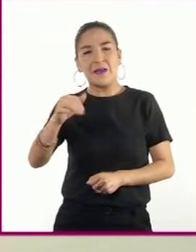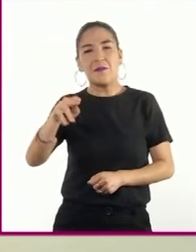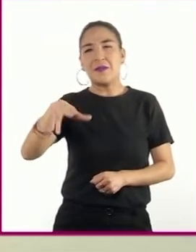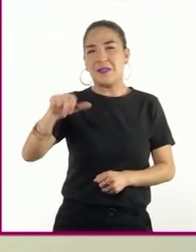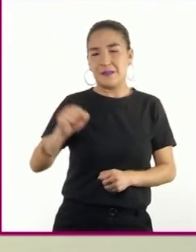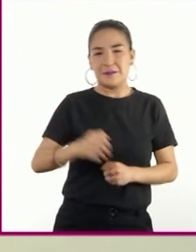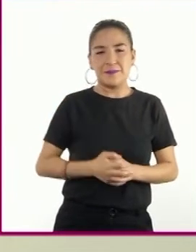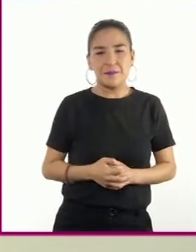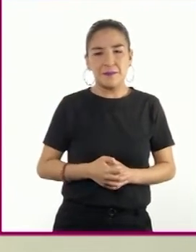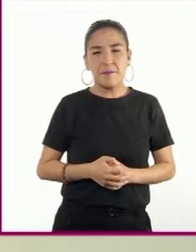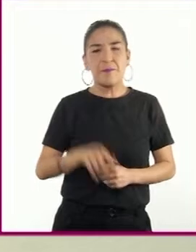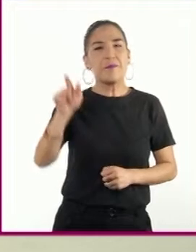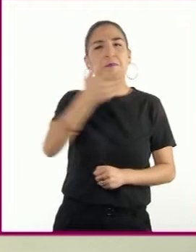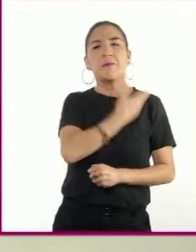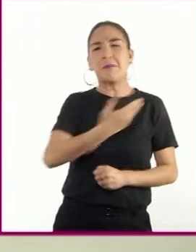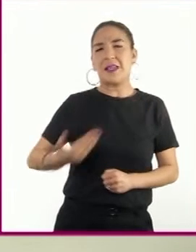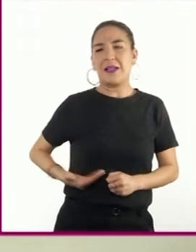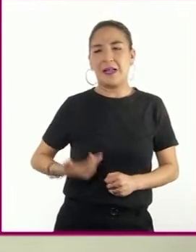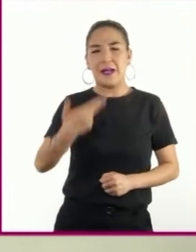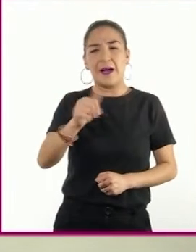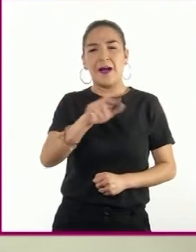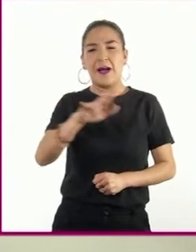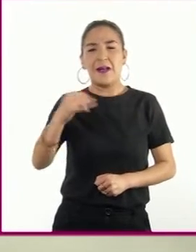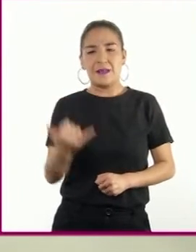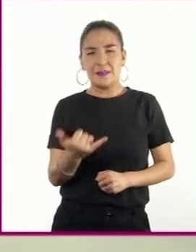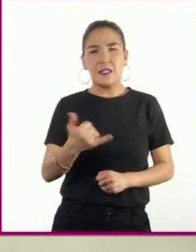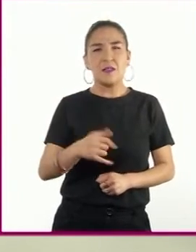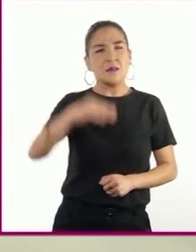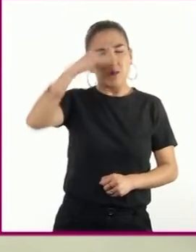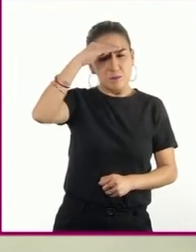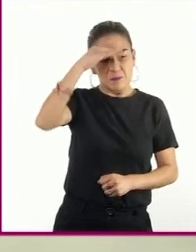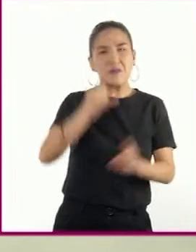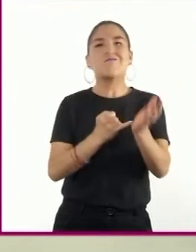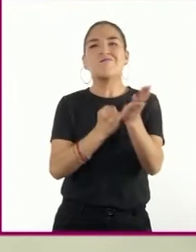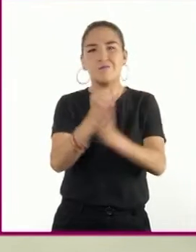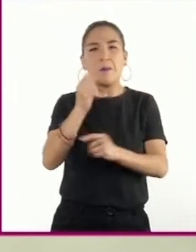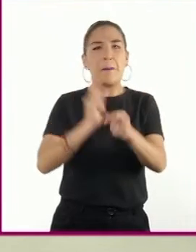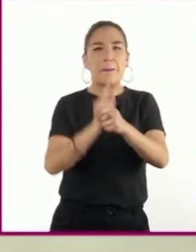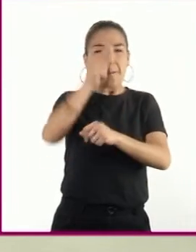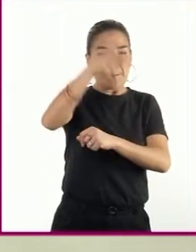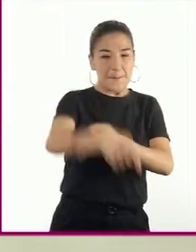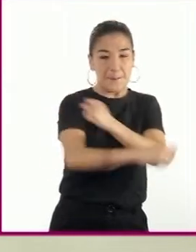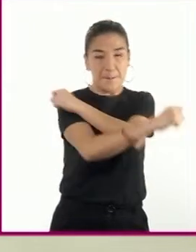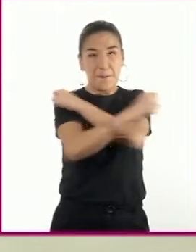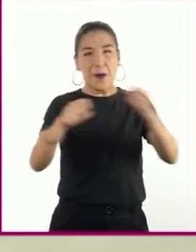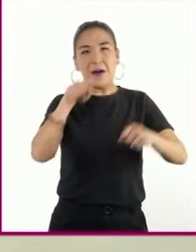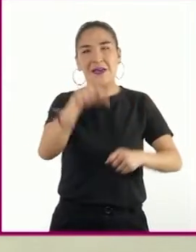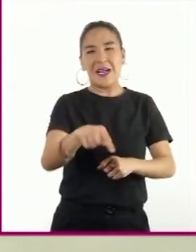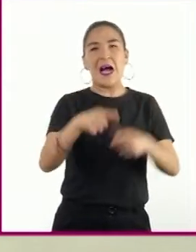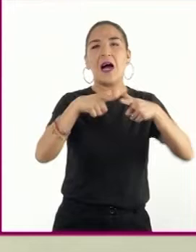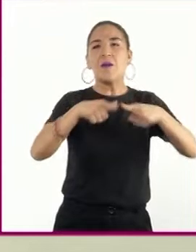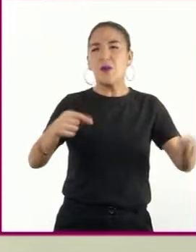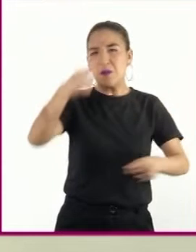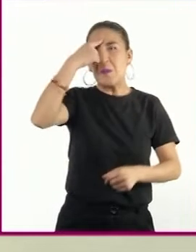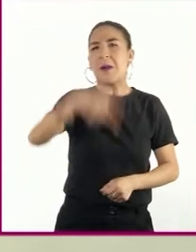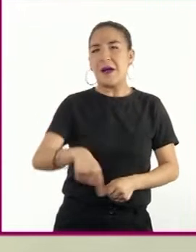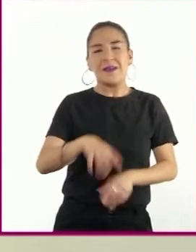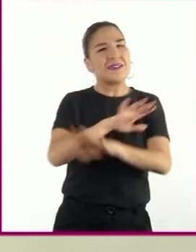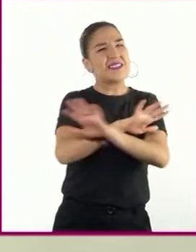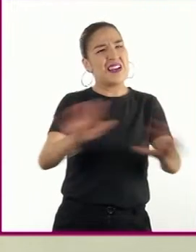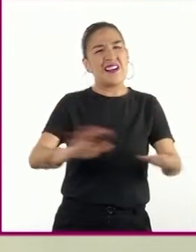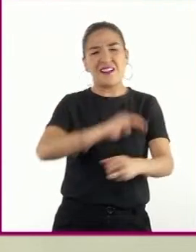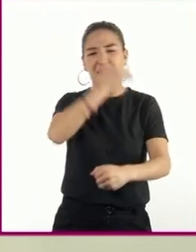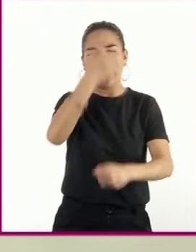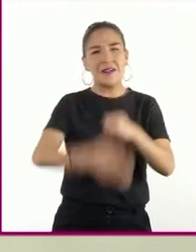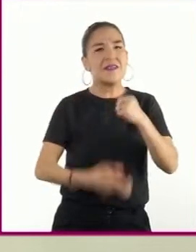El presidente Harry Truman decidió usar la bomba atómica sobre Japón para acabar definitivamente con